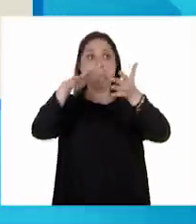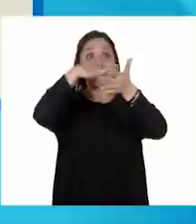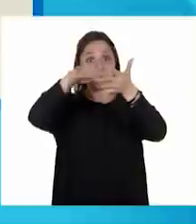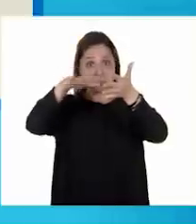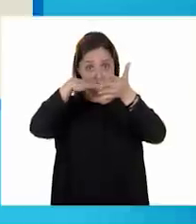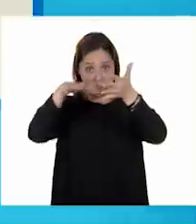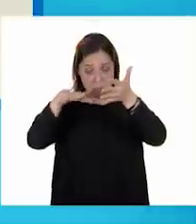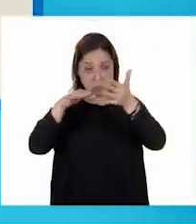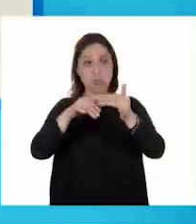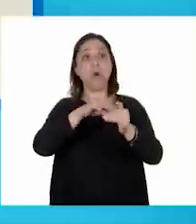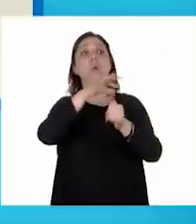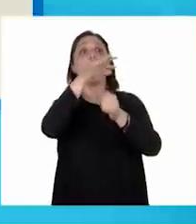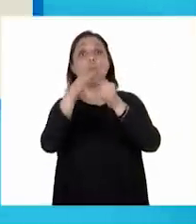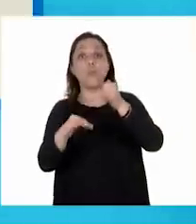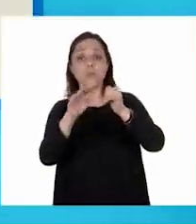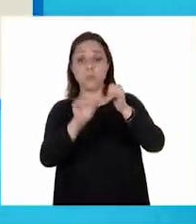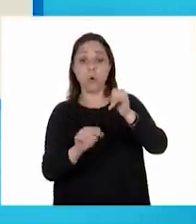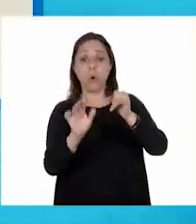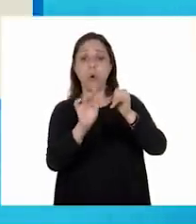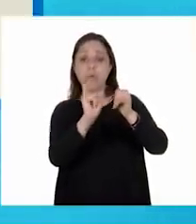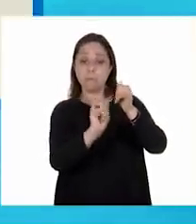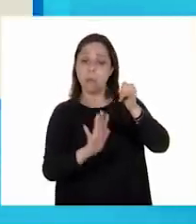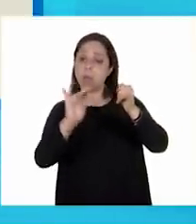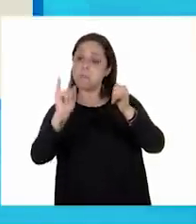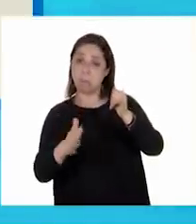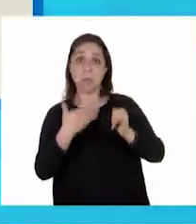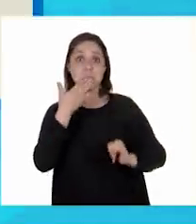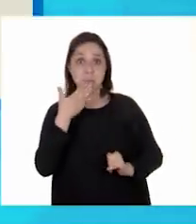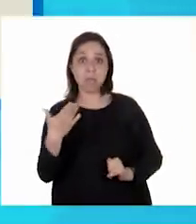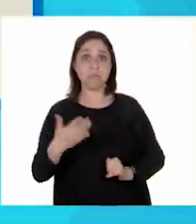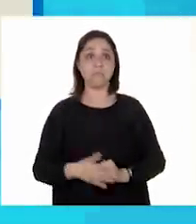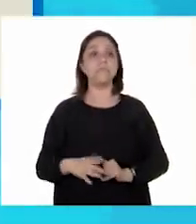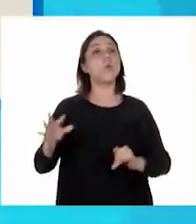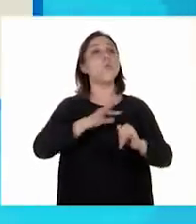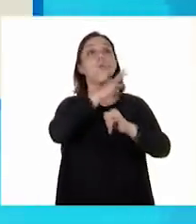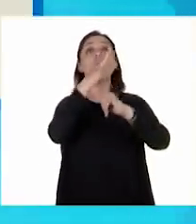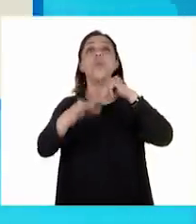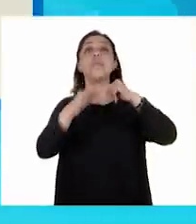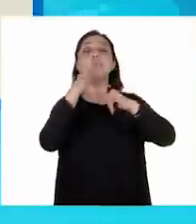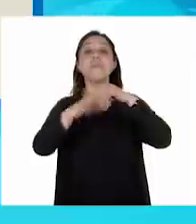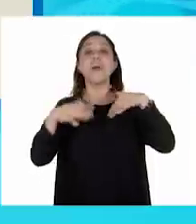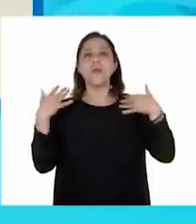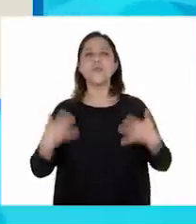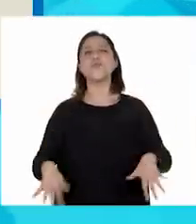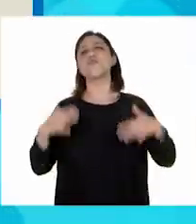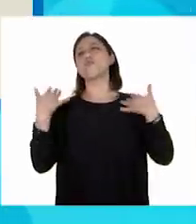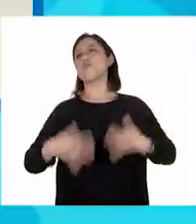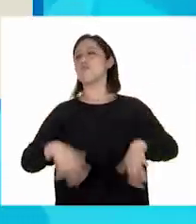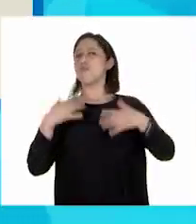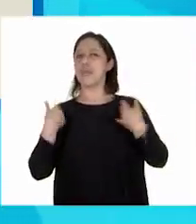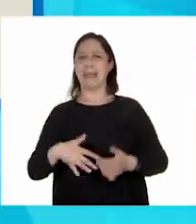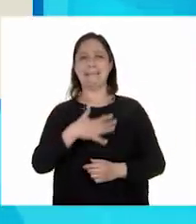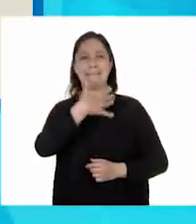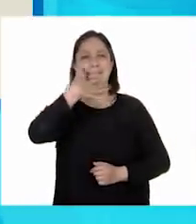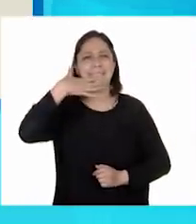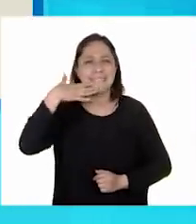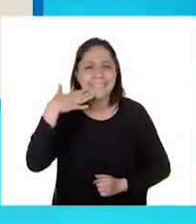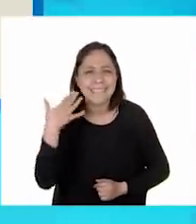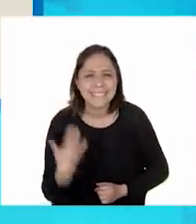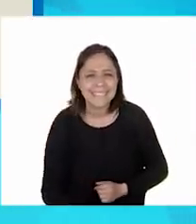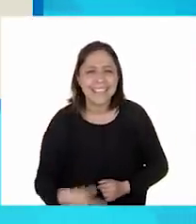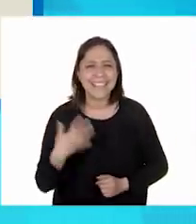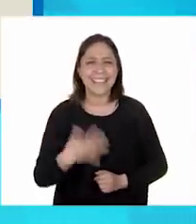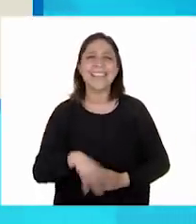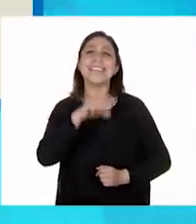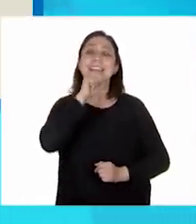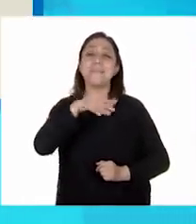imágenes al fondo, abajo. Bien. ¿Y la última ficha? La última. Uy, también son deliciosos. Qué ricos. Y